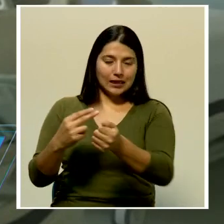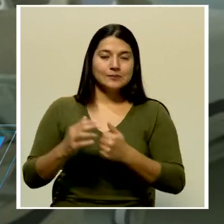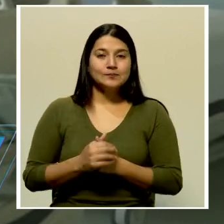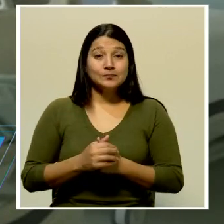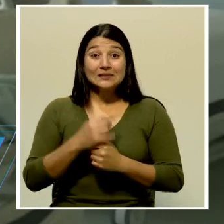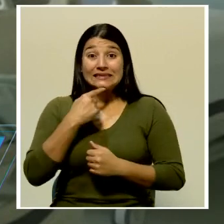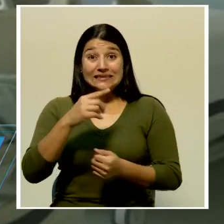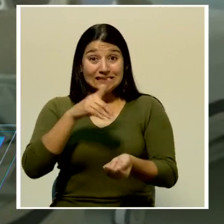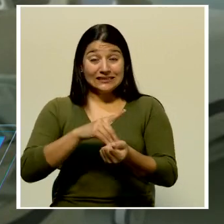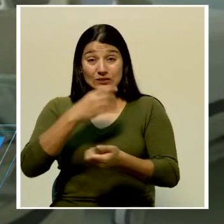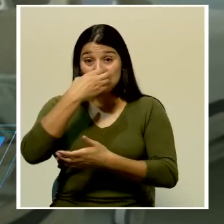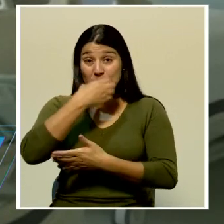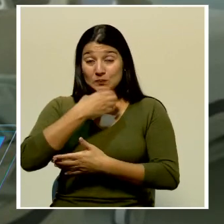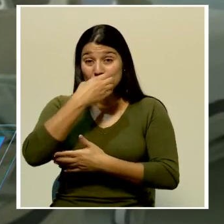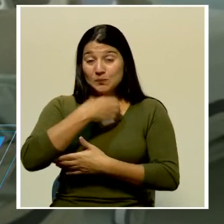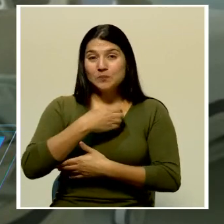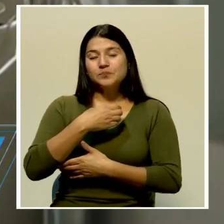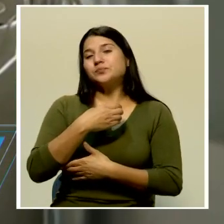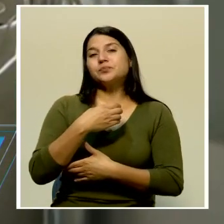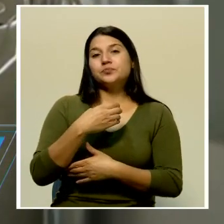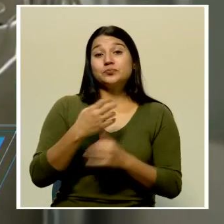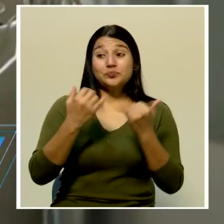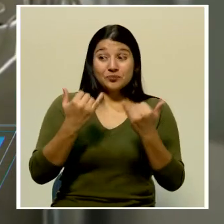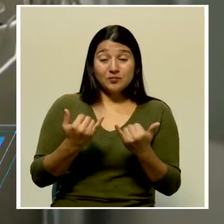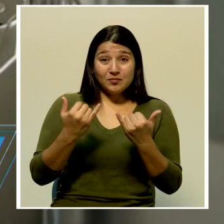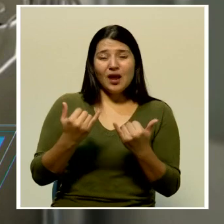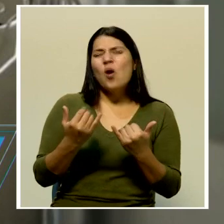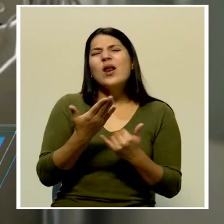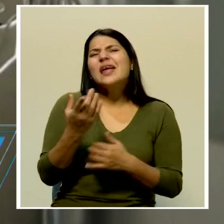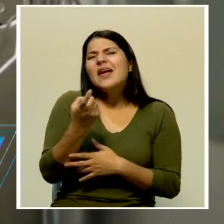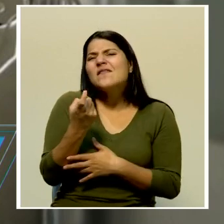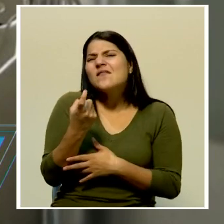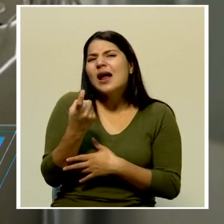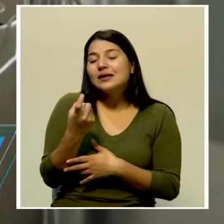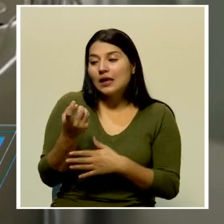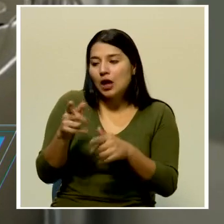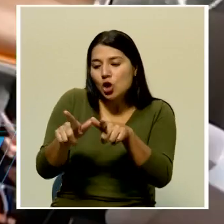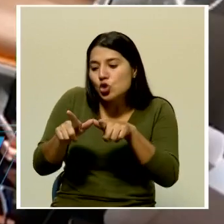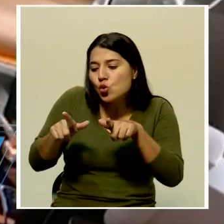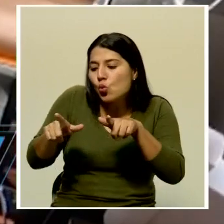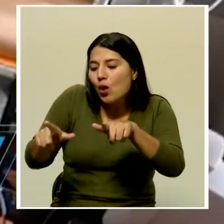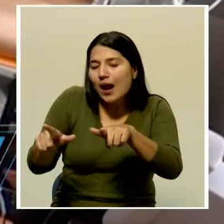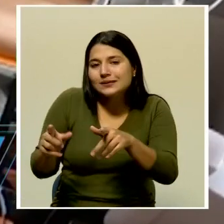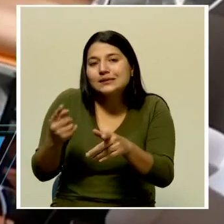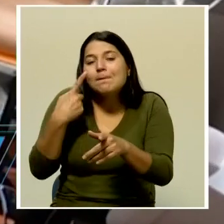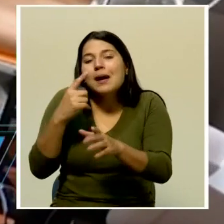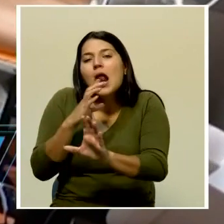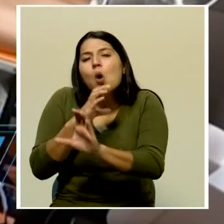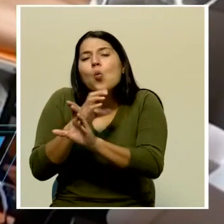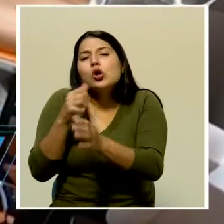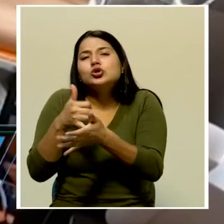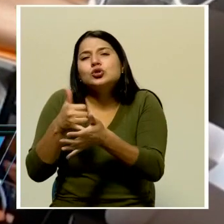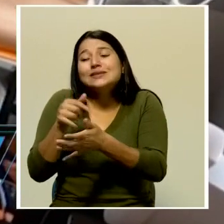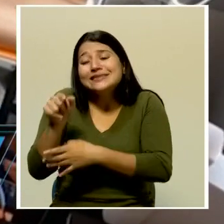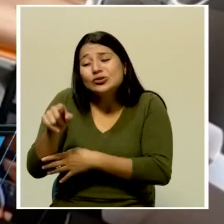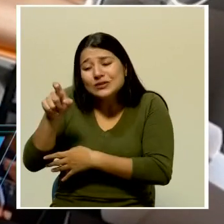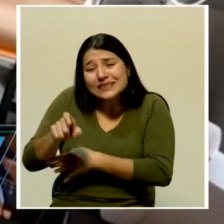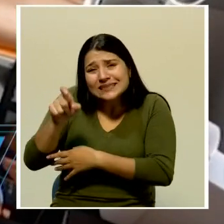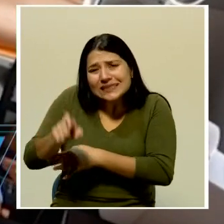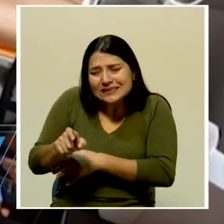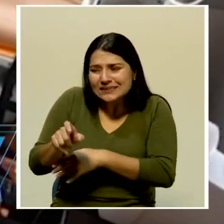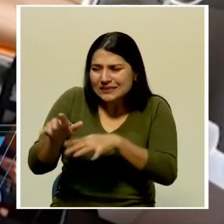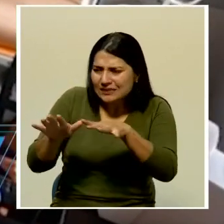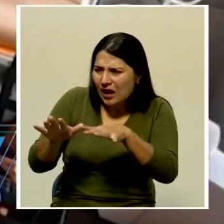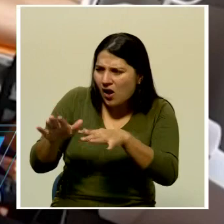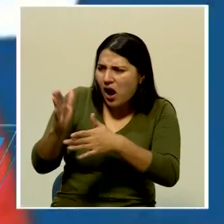Macaya explicó que lo más escaso en el sistema hospitalario son los cubículos de cuidados intensivos, ya que requieren una serie de condiciones